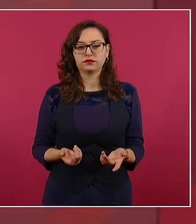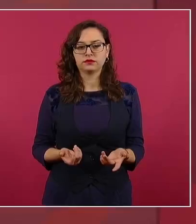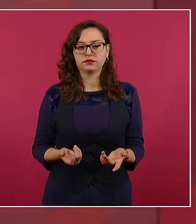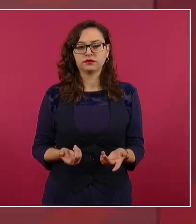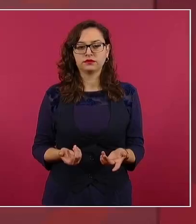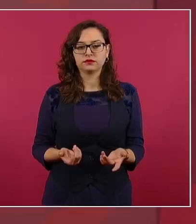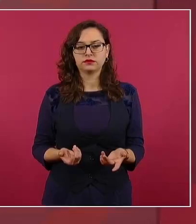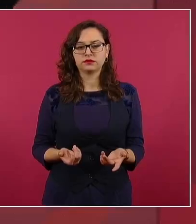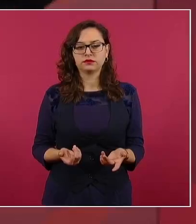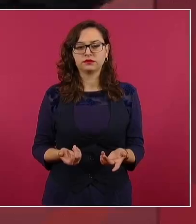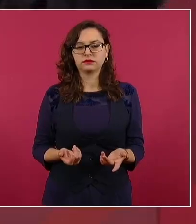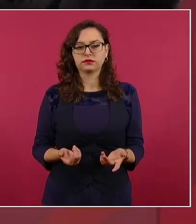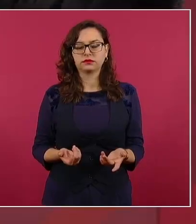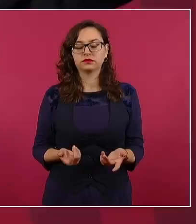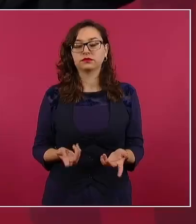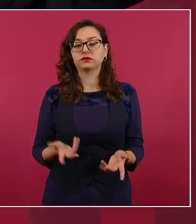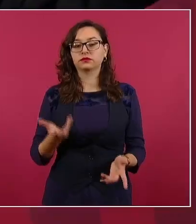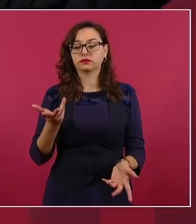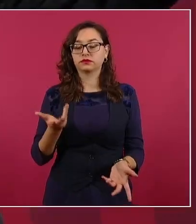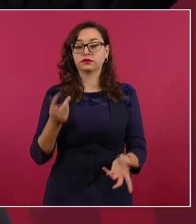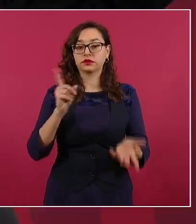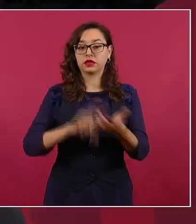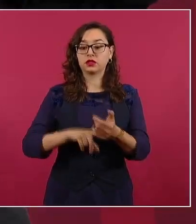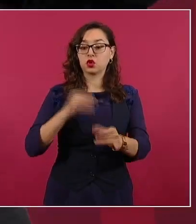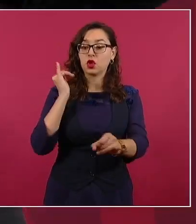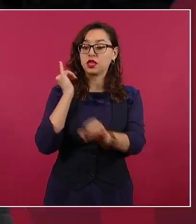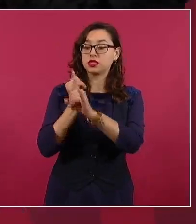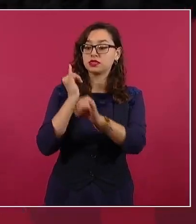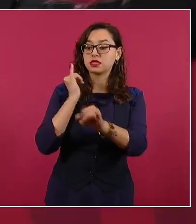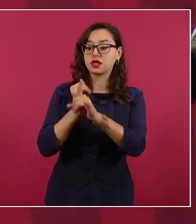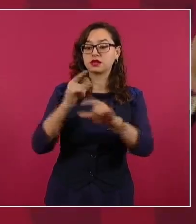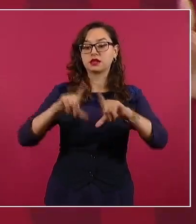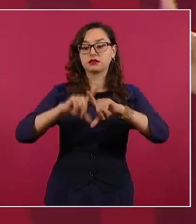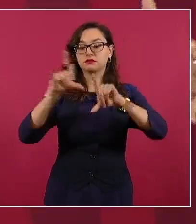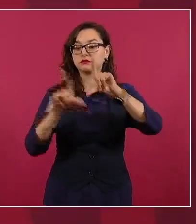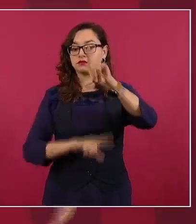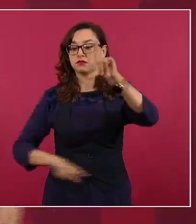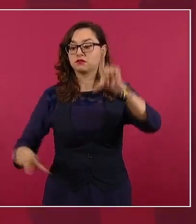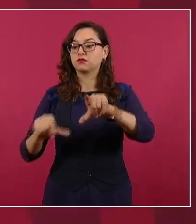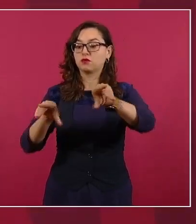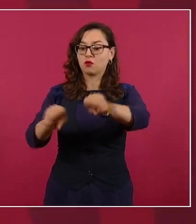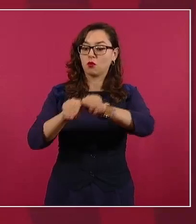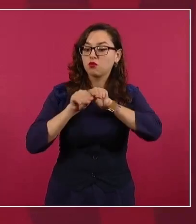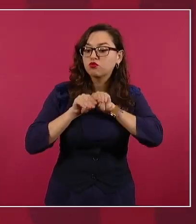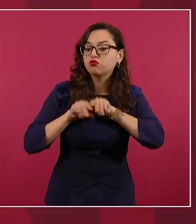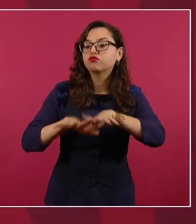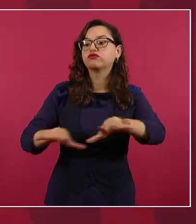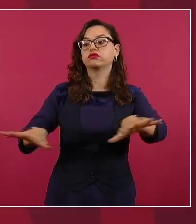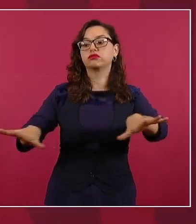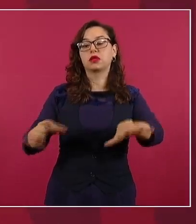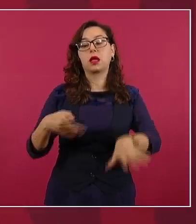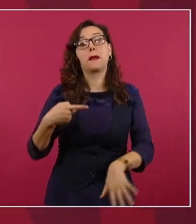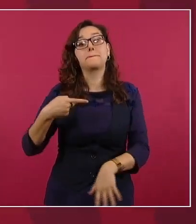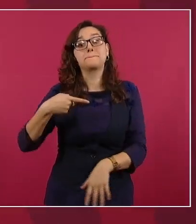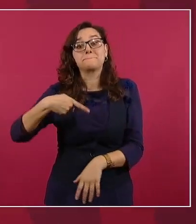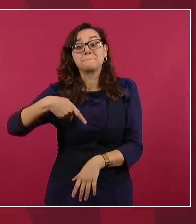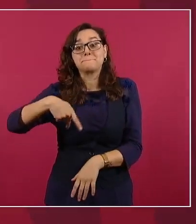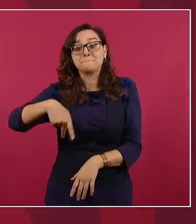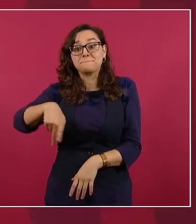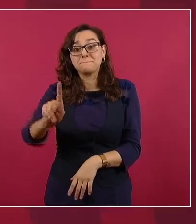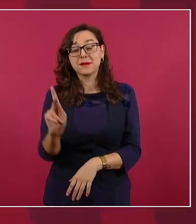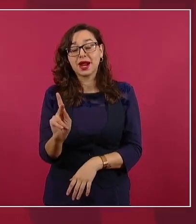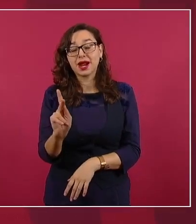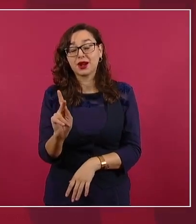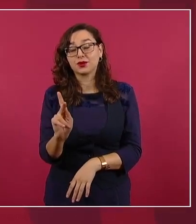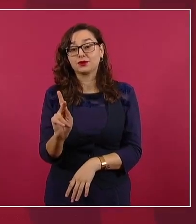todo el país, pero que no puede, así se